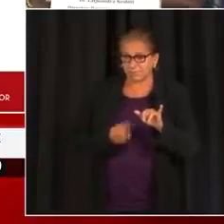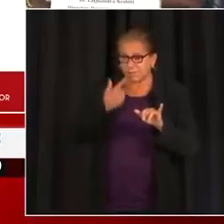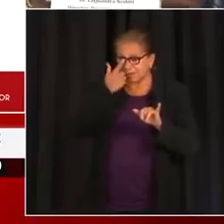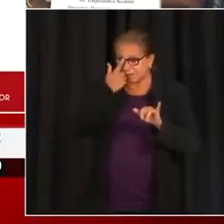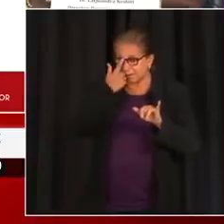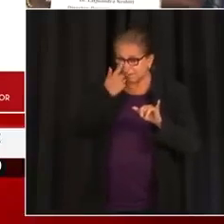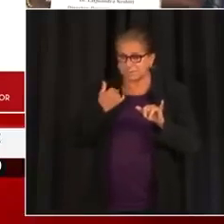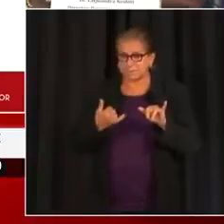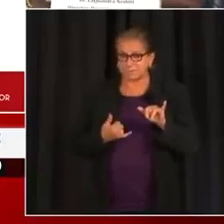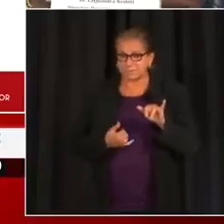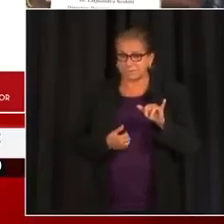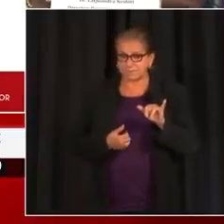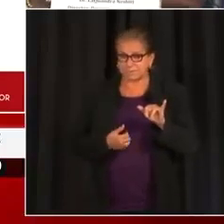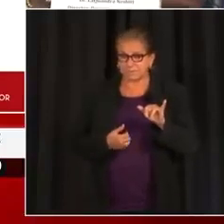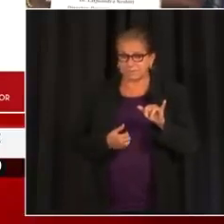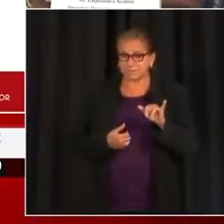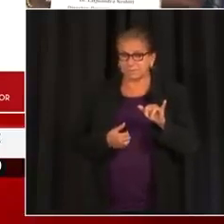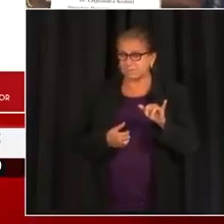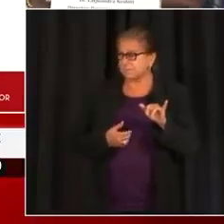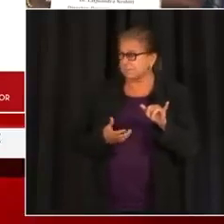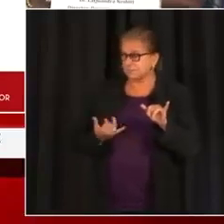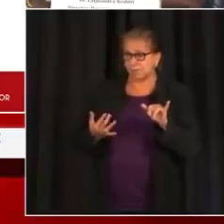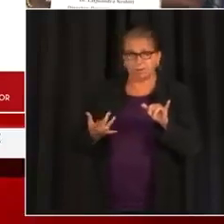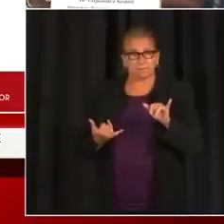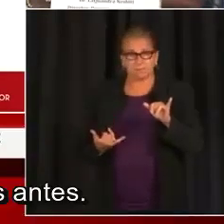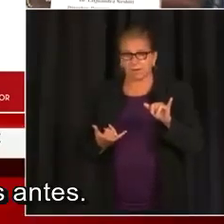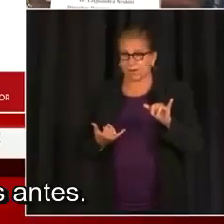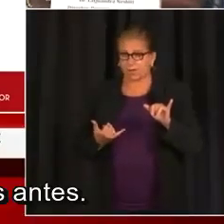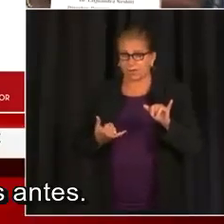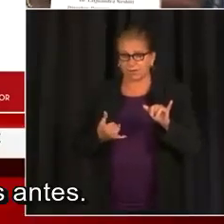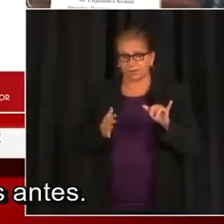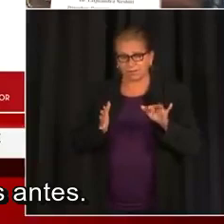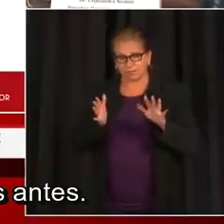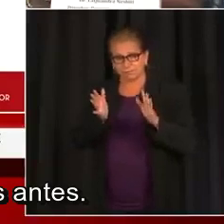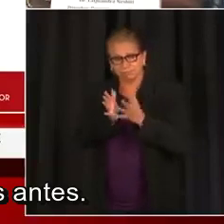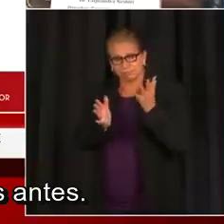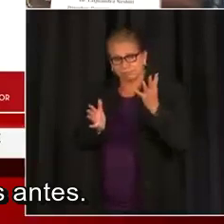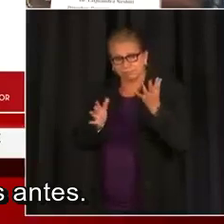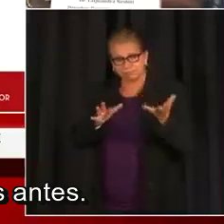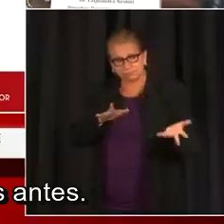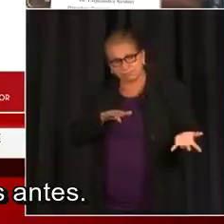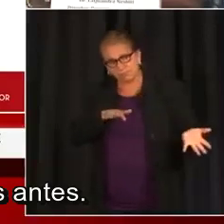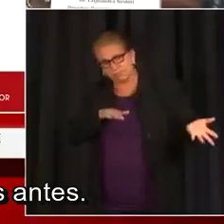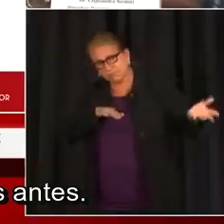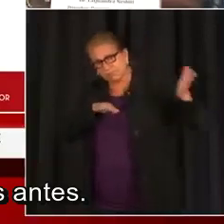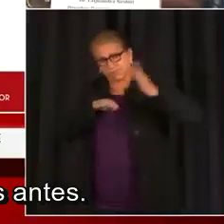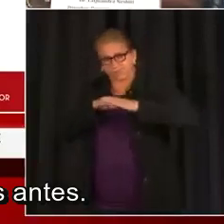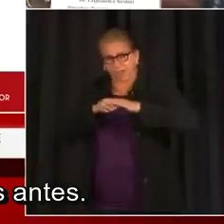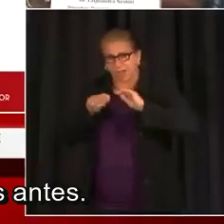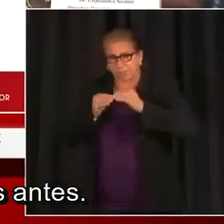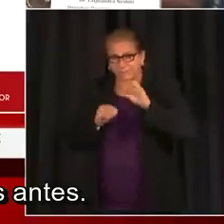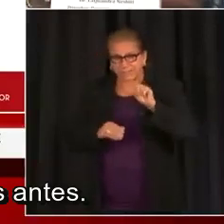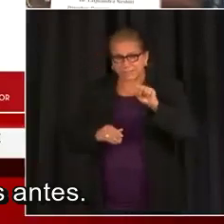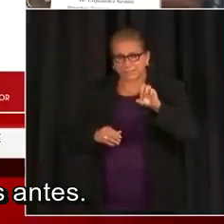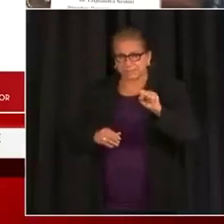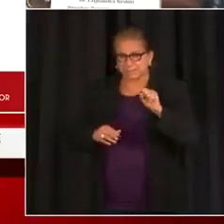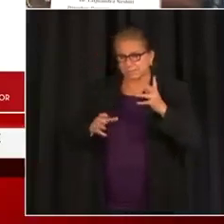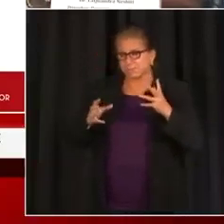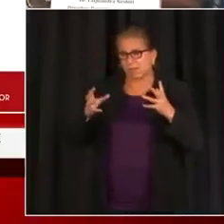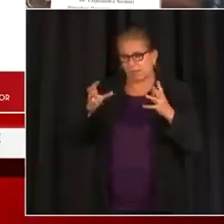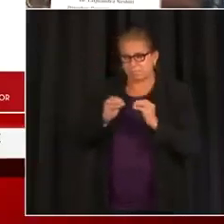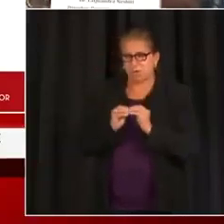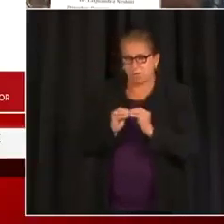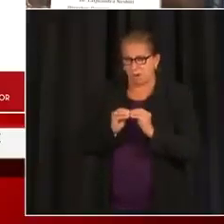julio, vimos cinco veces el valor original del número de casos que teníamos antes.